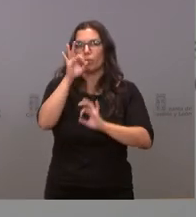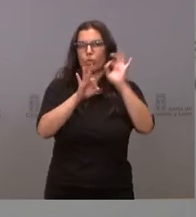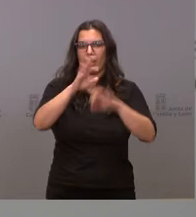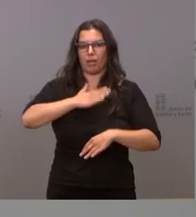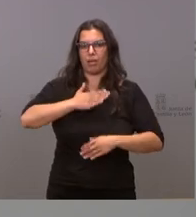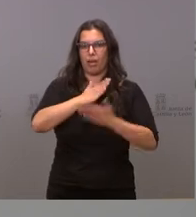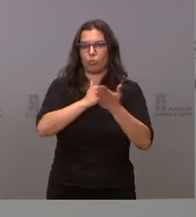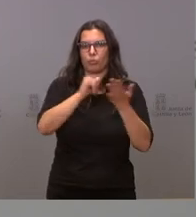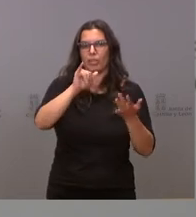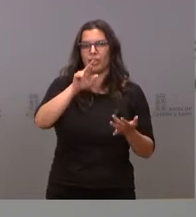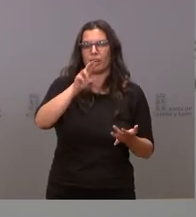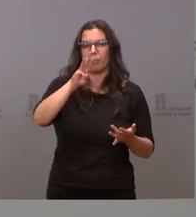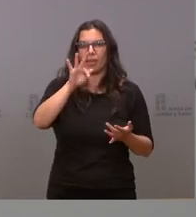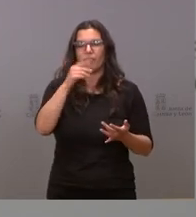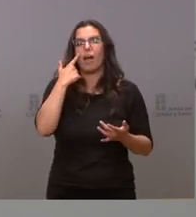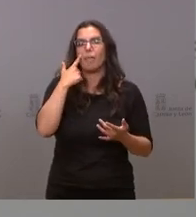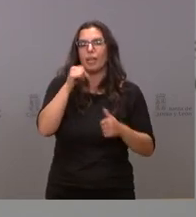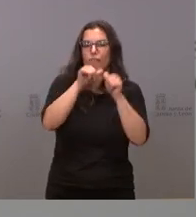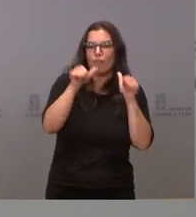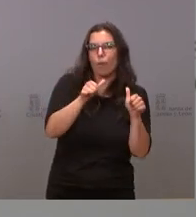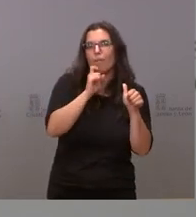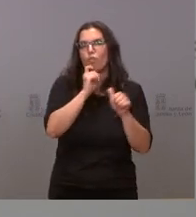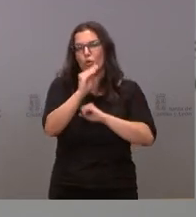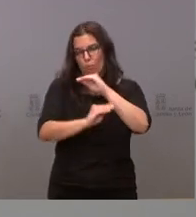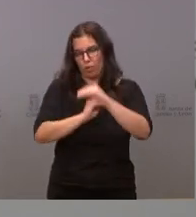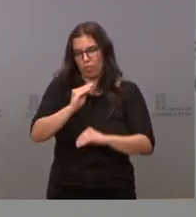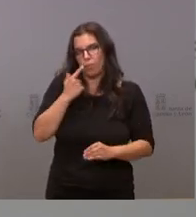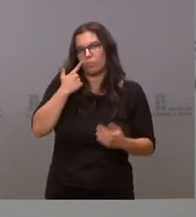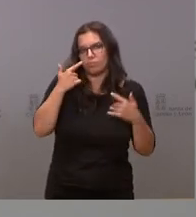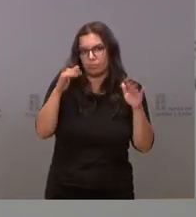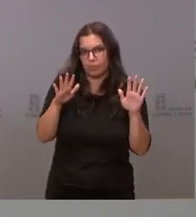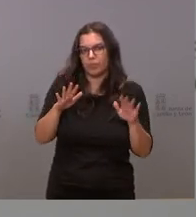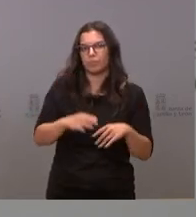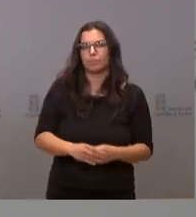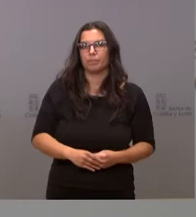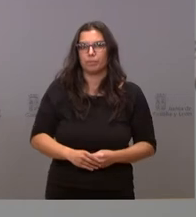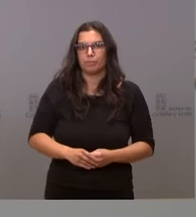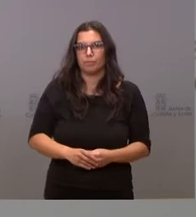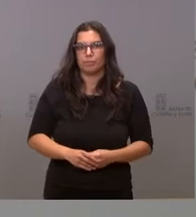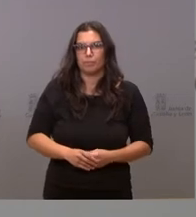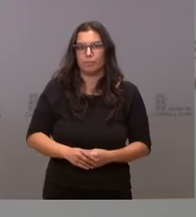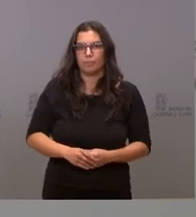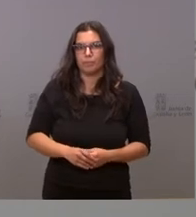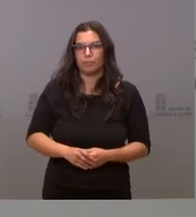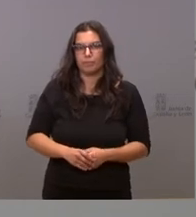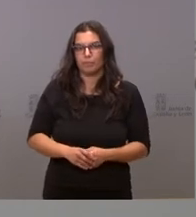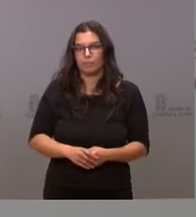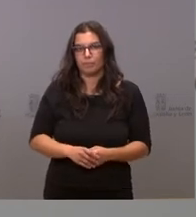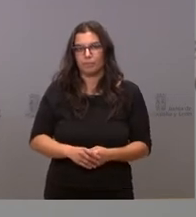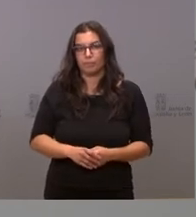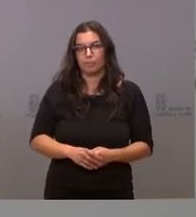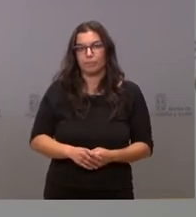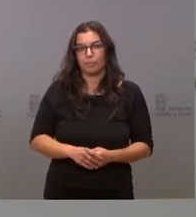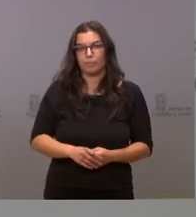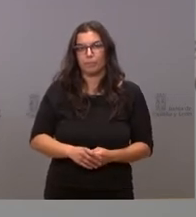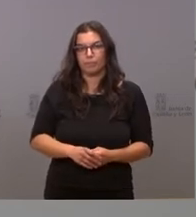a ver la fórmula, el modo y la manera en el que se puede desarrollar eso, no solo por